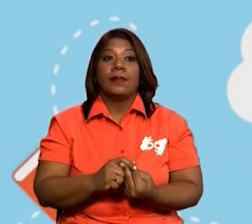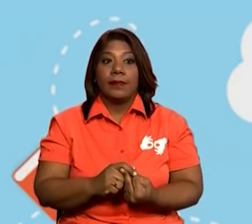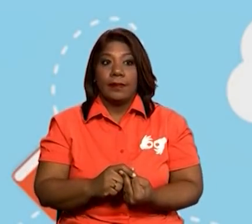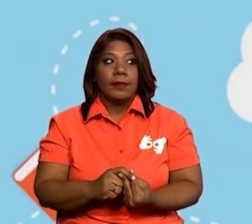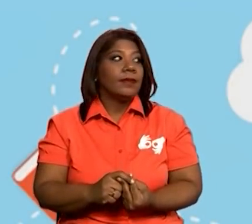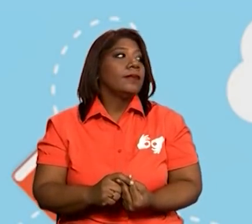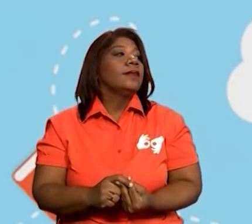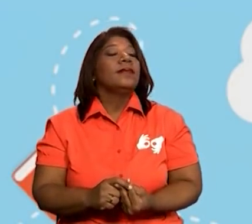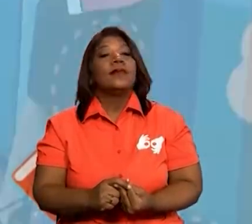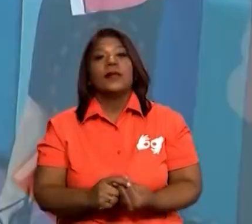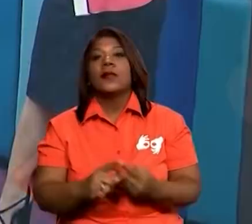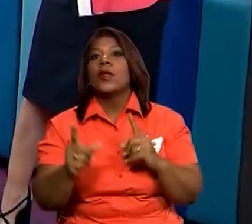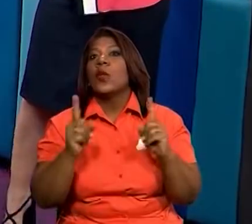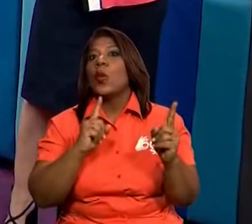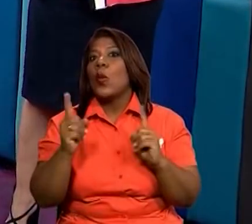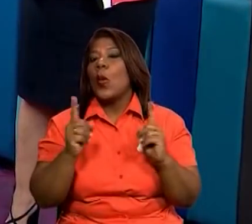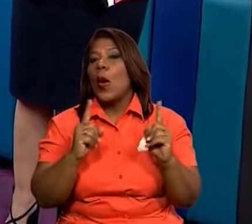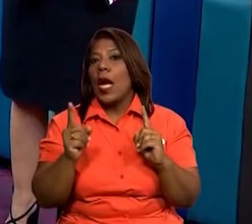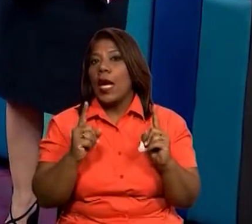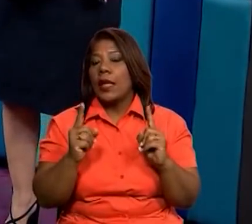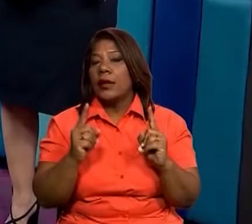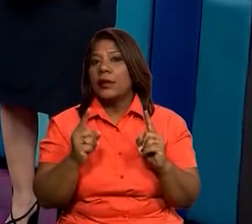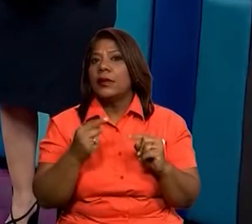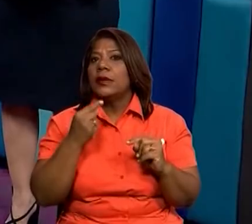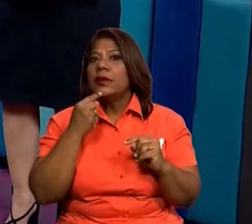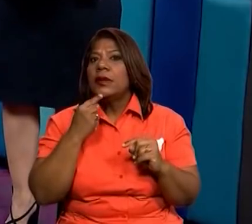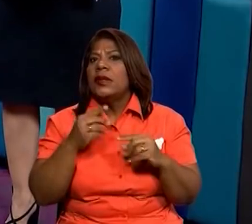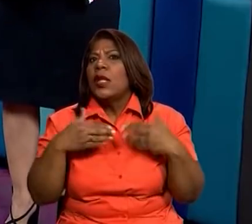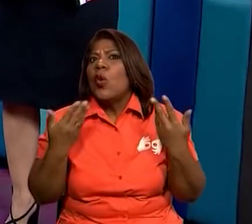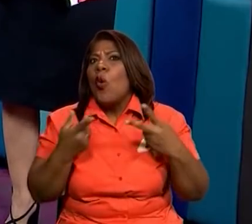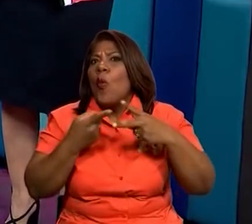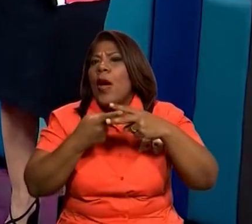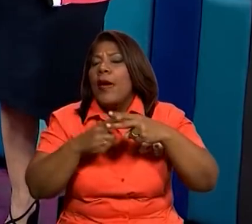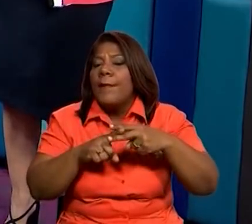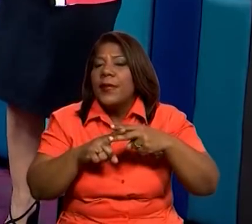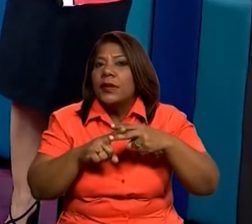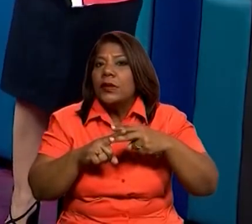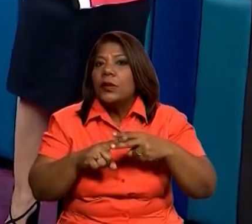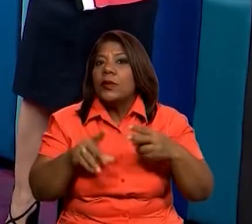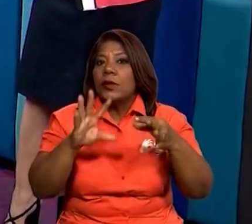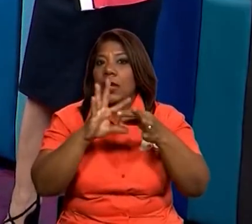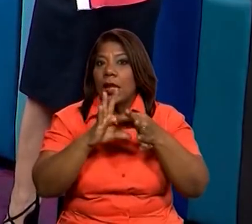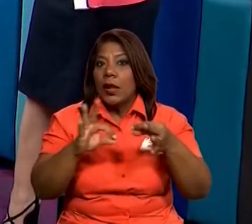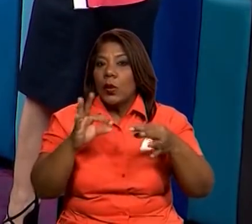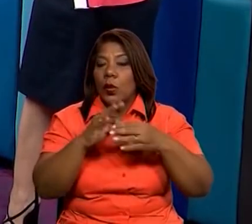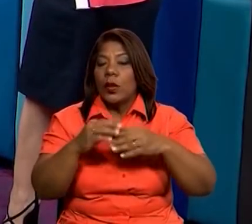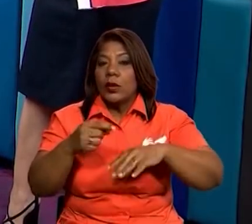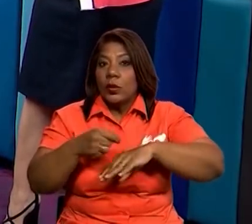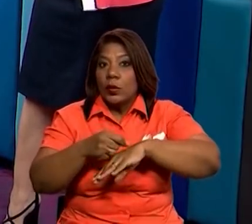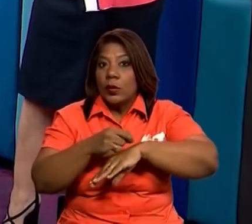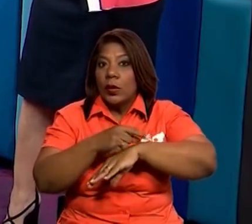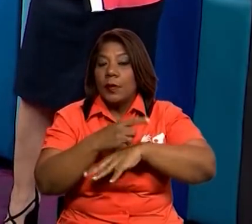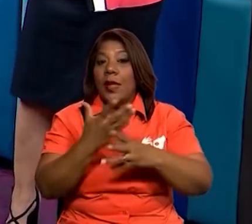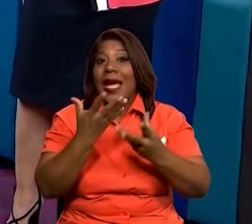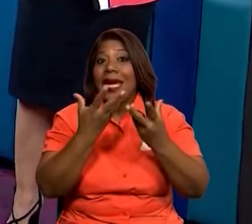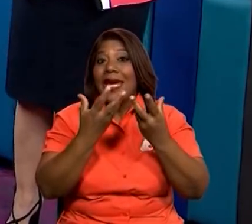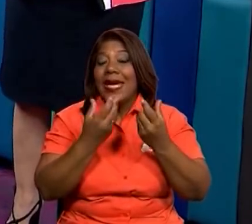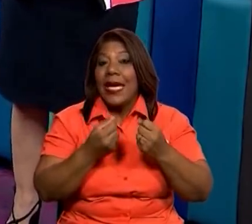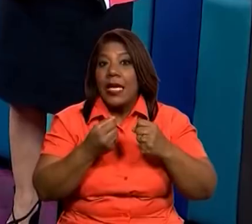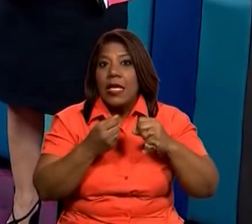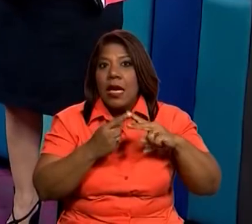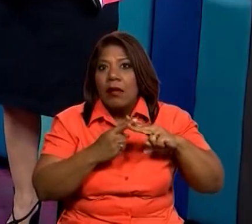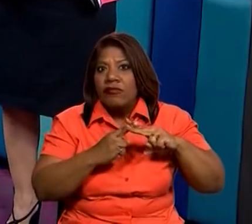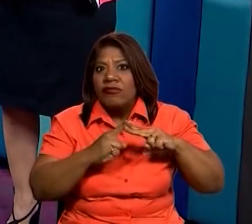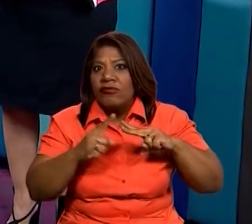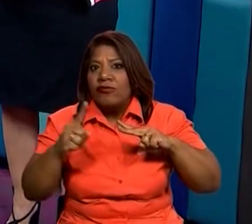¿Cuál fue el inicio del cuento de la hormiga desobediente? Bueno, que la hormiga quería salir